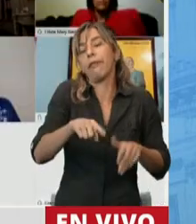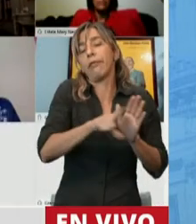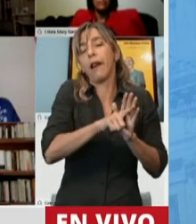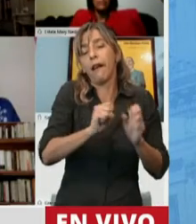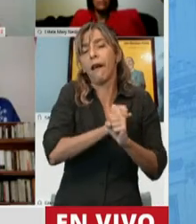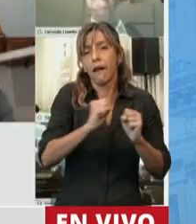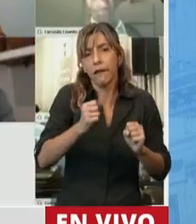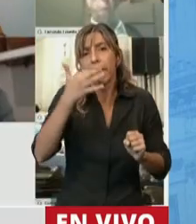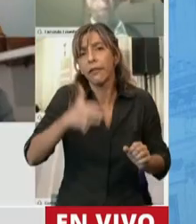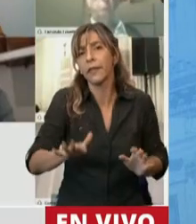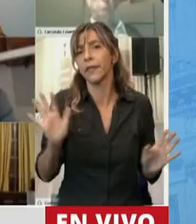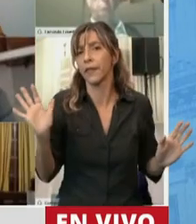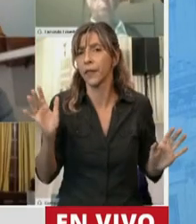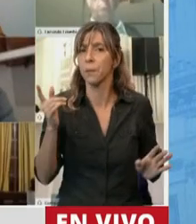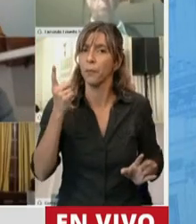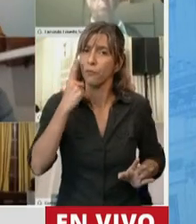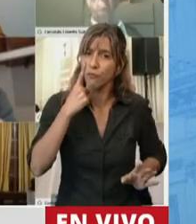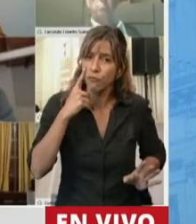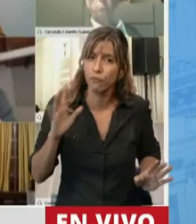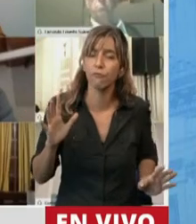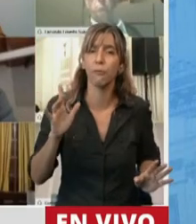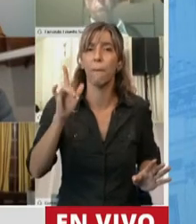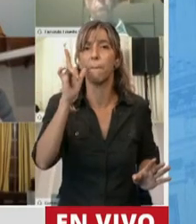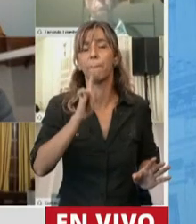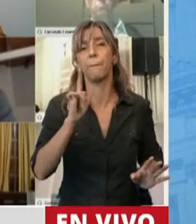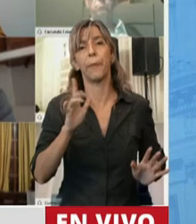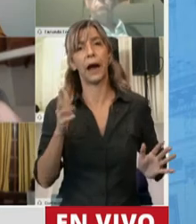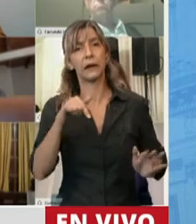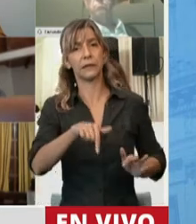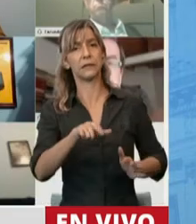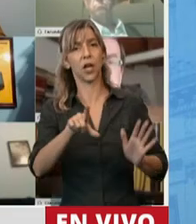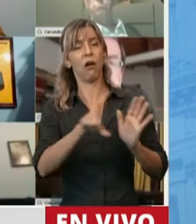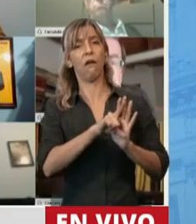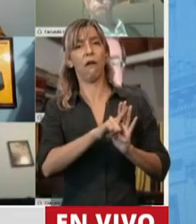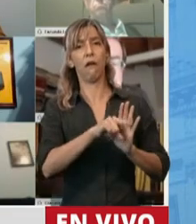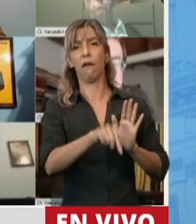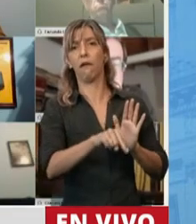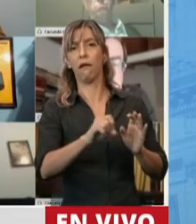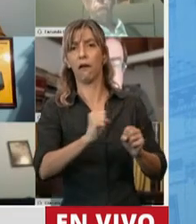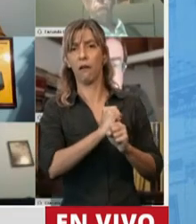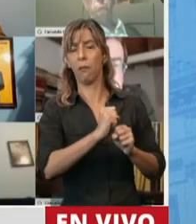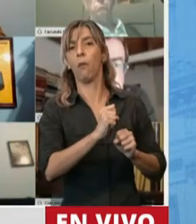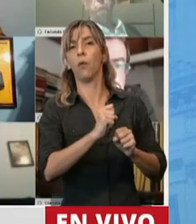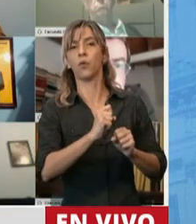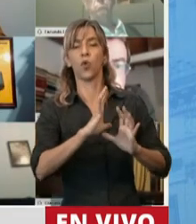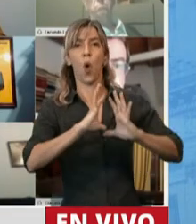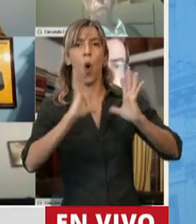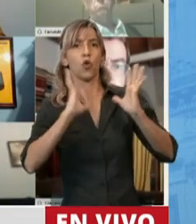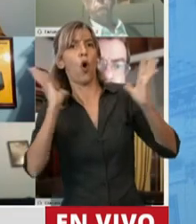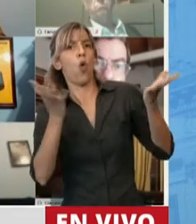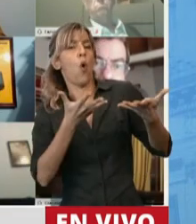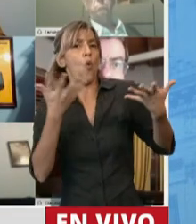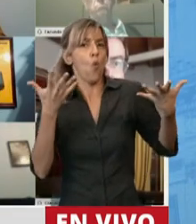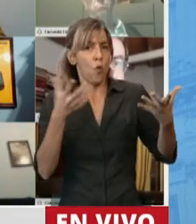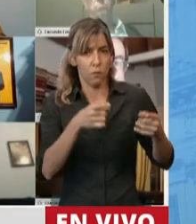crear una épica en torno a una ley y no nos confundamos. Tengamos